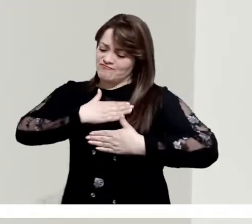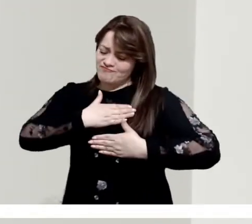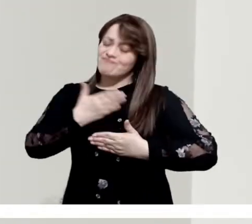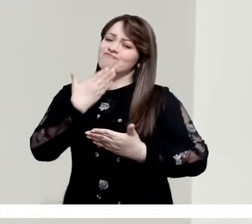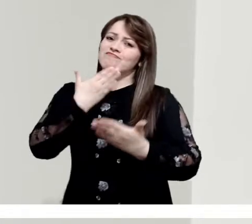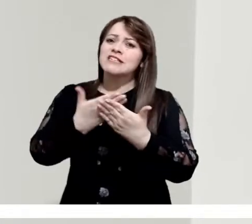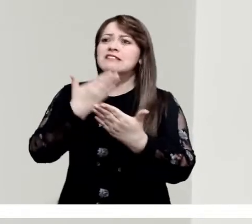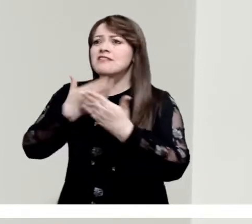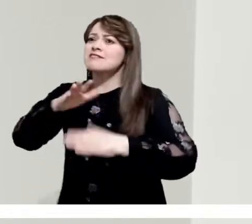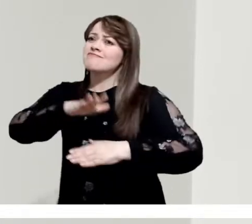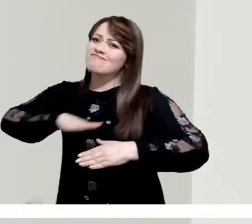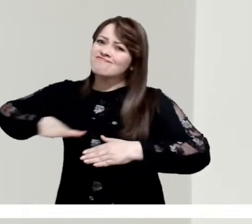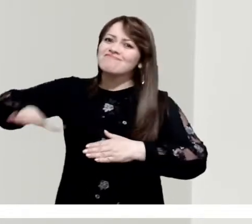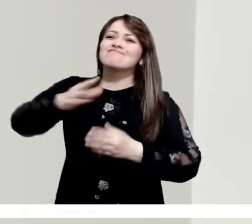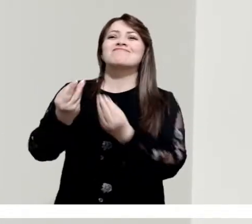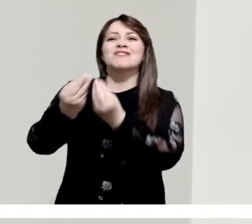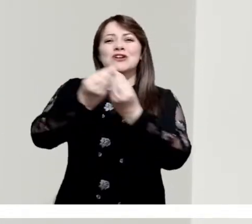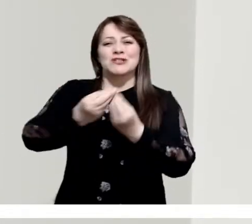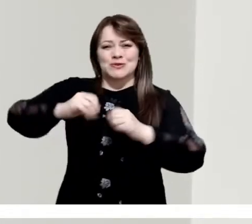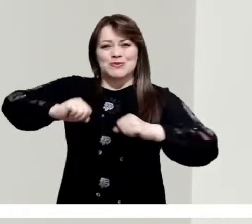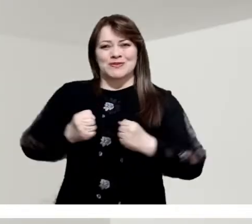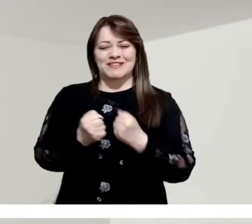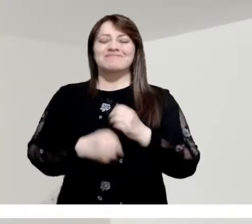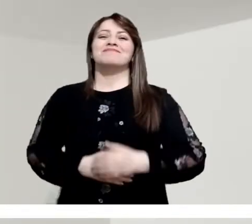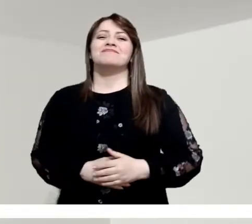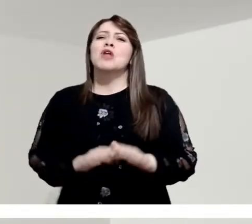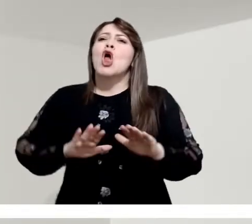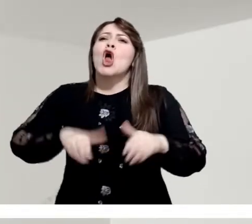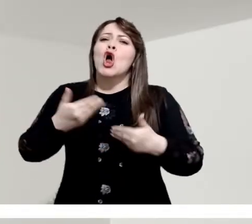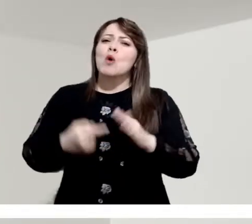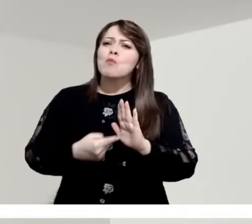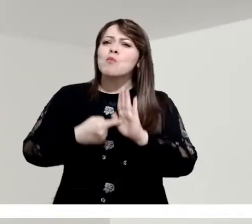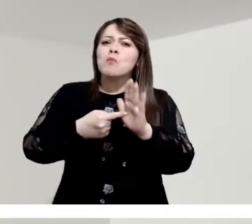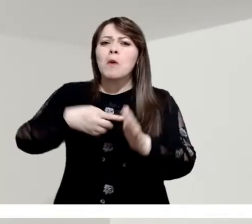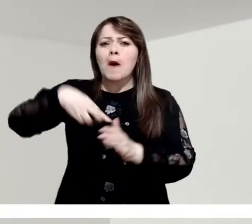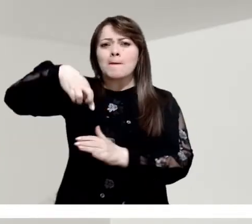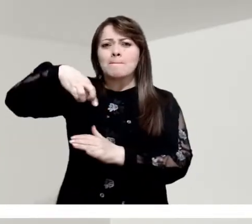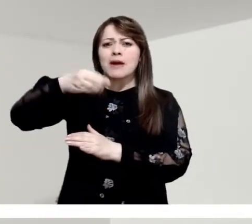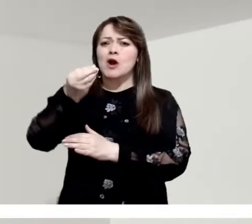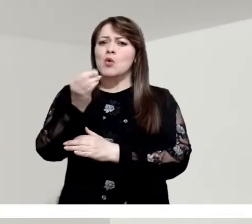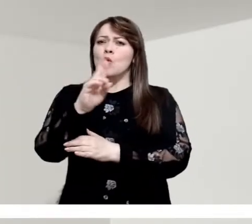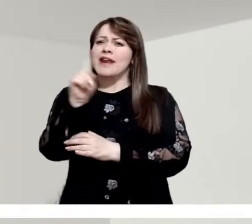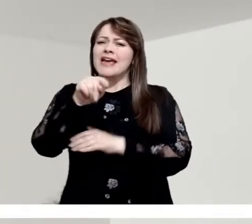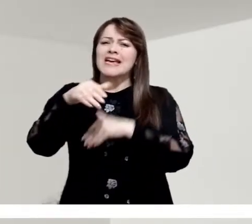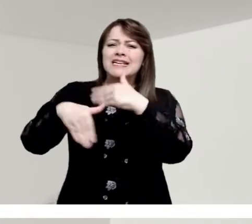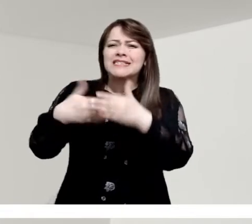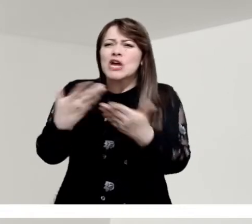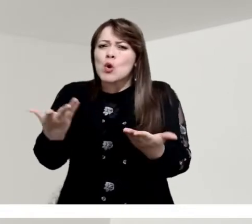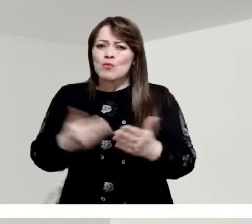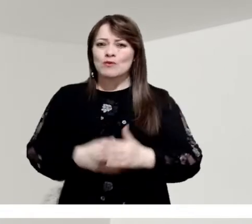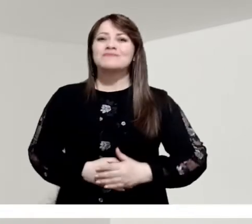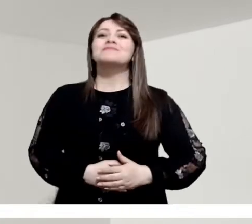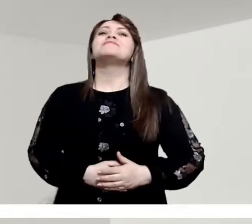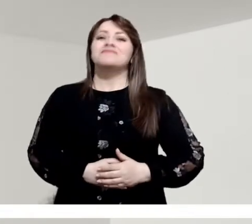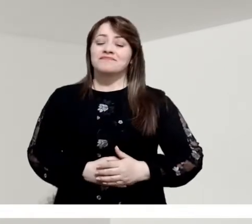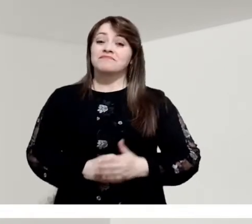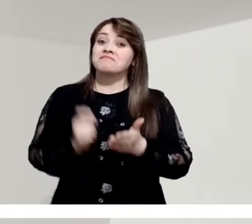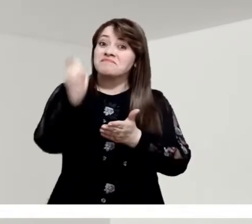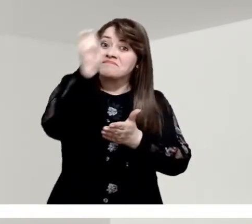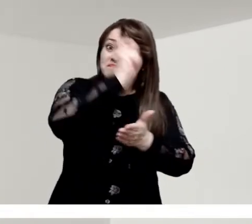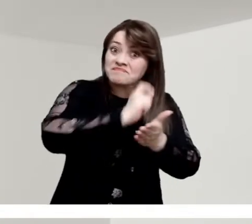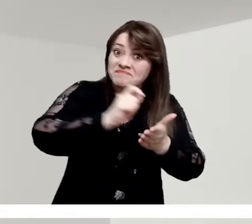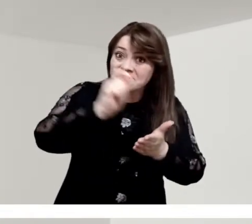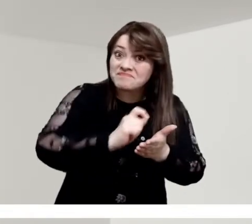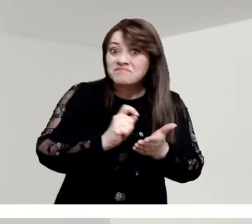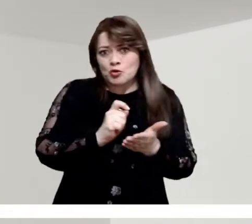o la prestación de un servicio a cargo de la corporación. ¿Cómo presentar una PQRS ante el Consejo de la Ciudad? De forma escrita